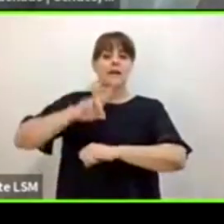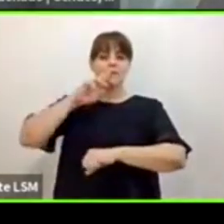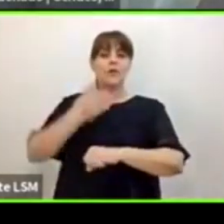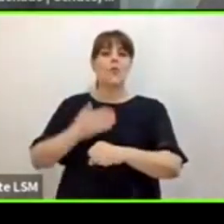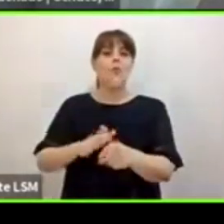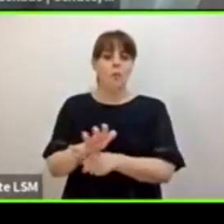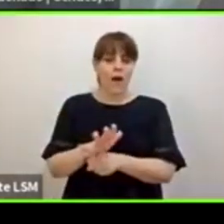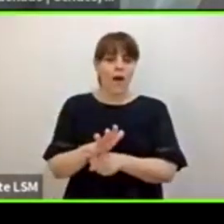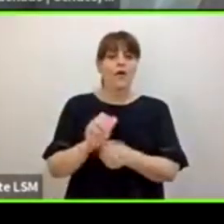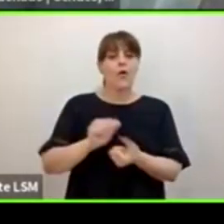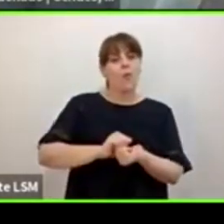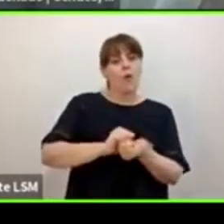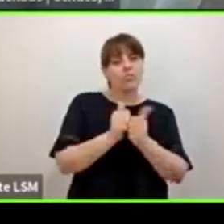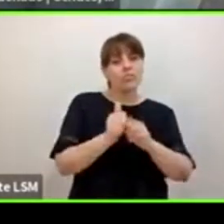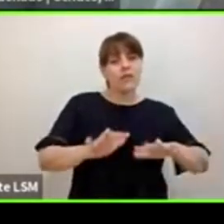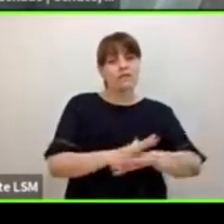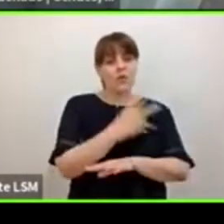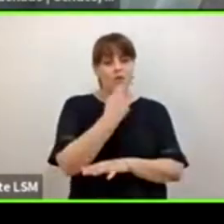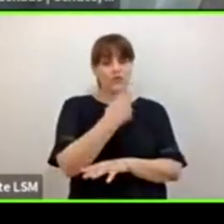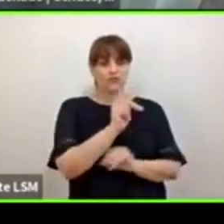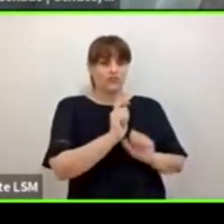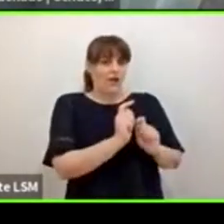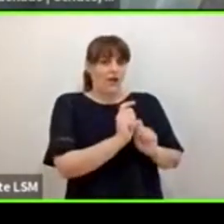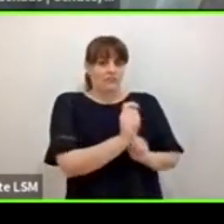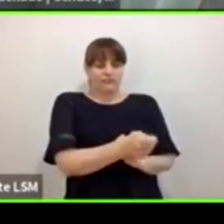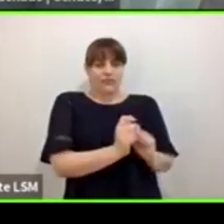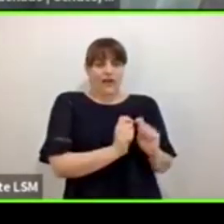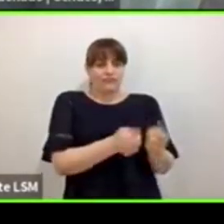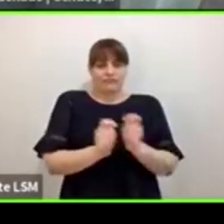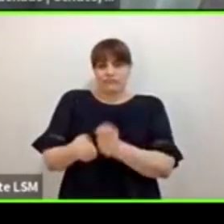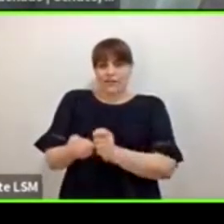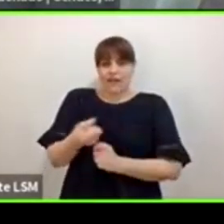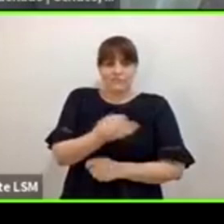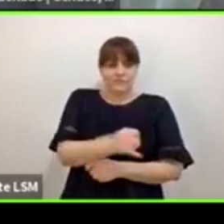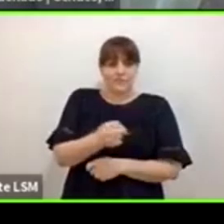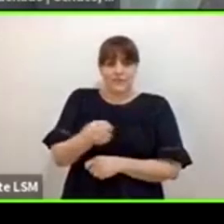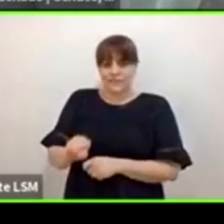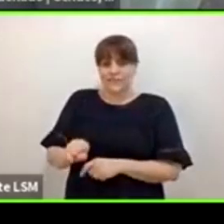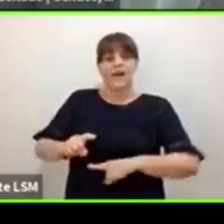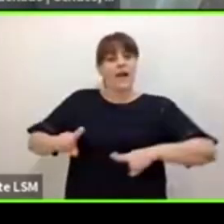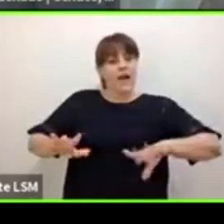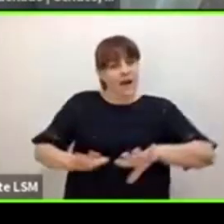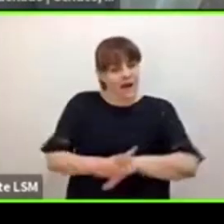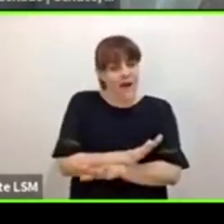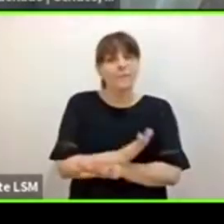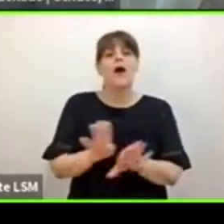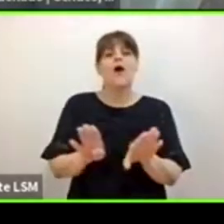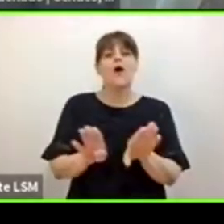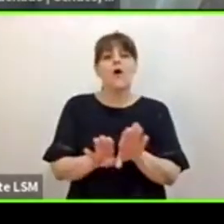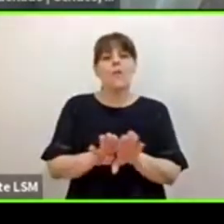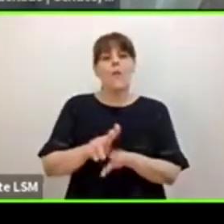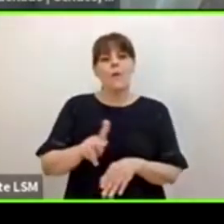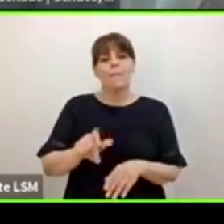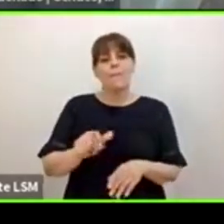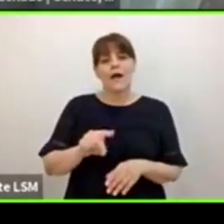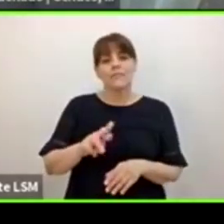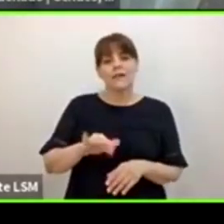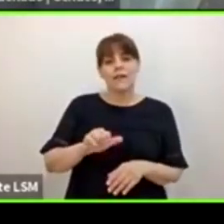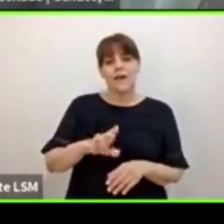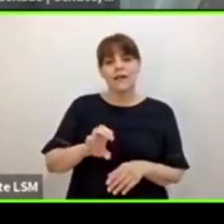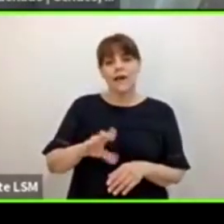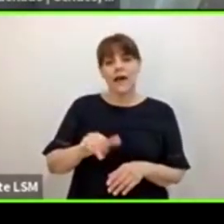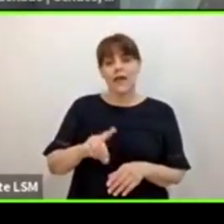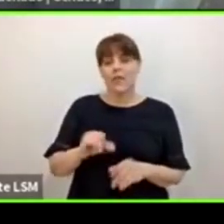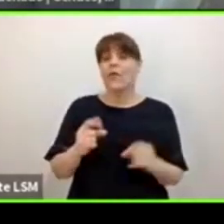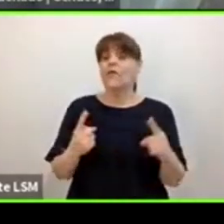estereotipos y toda la parte de la carga de la reproducción del patriarcado que está tan enraizado en la iglesia